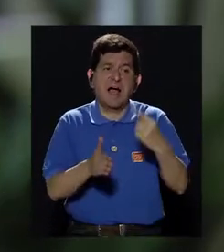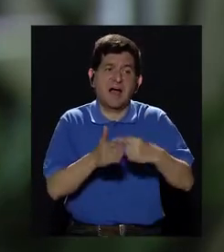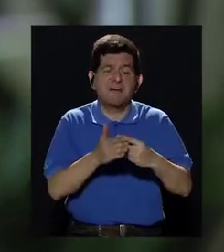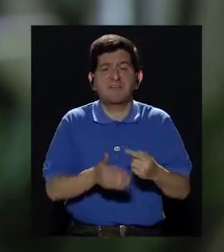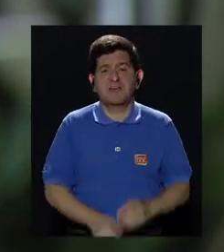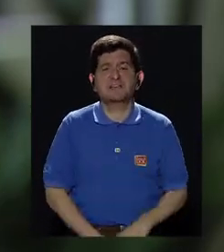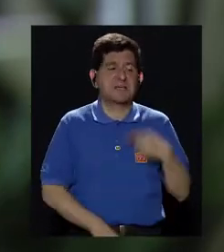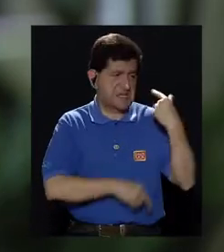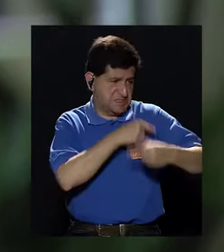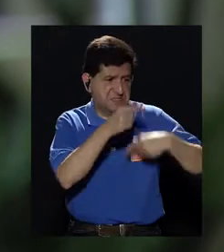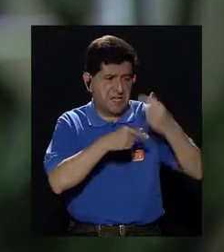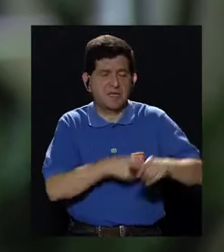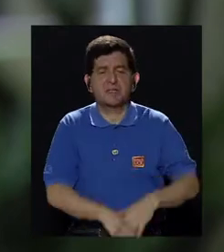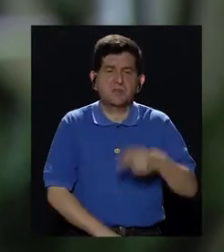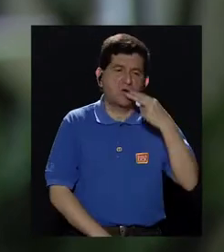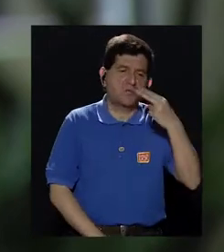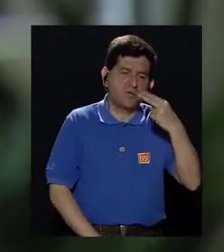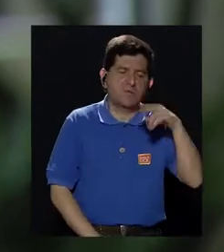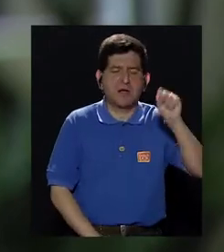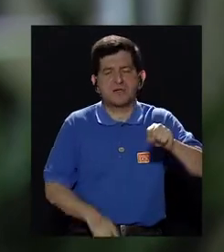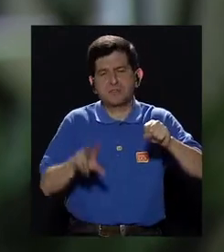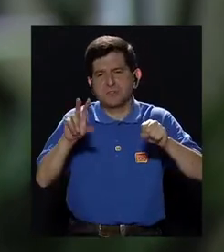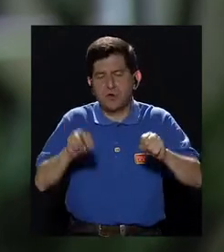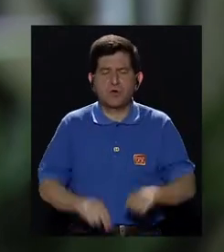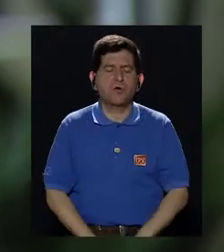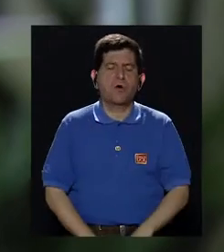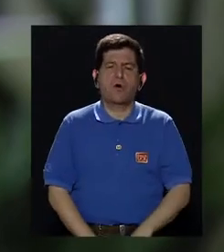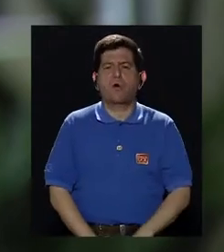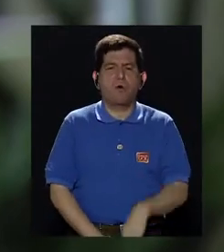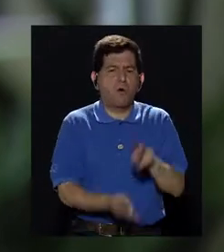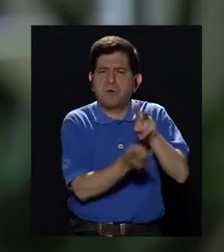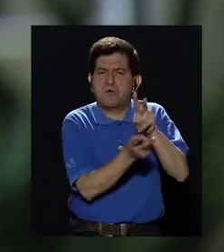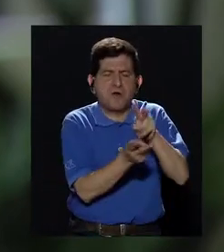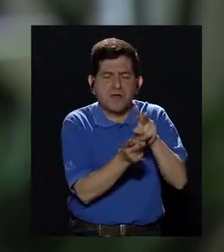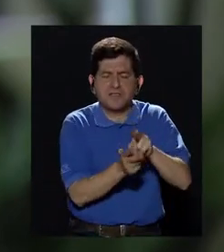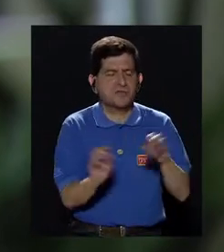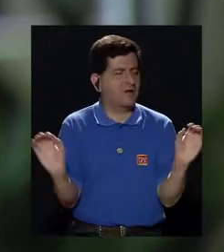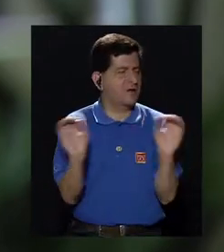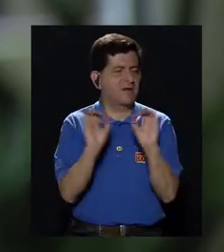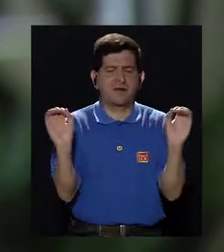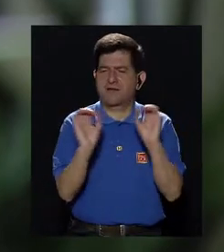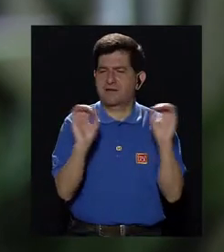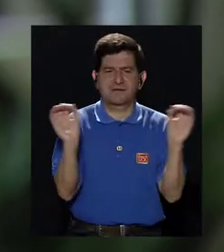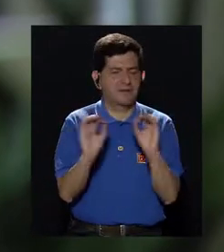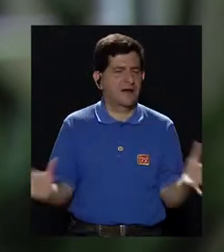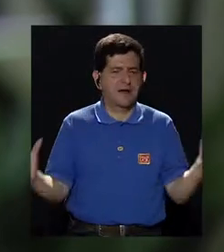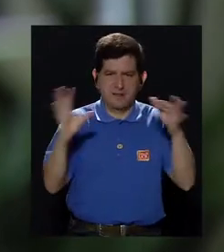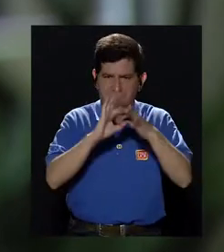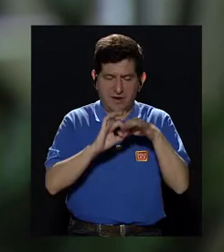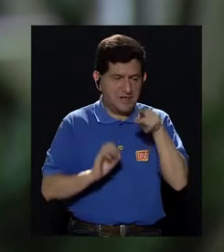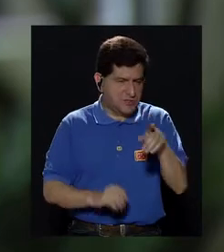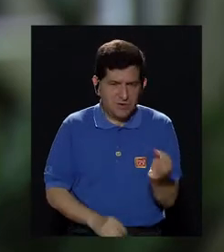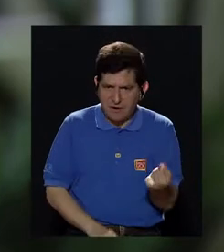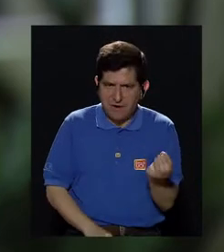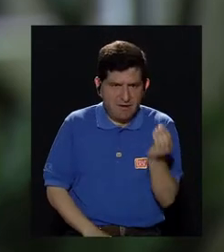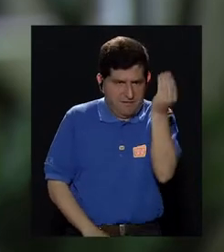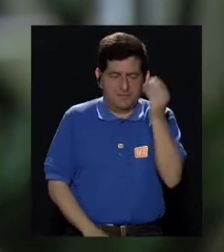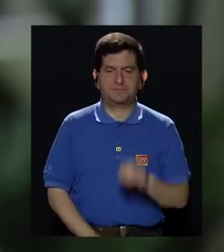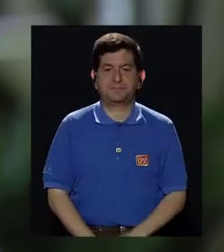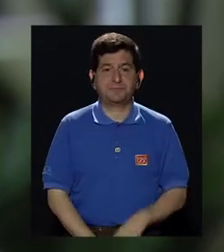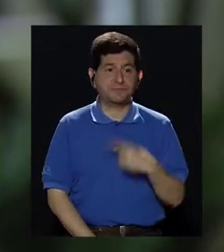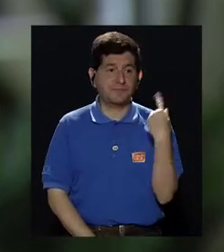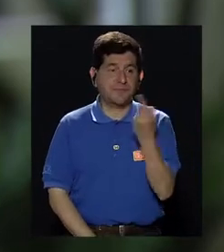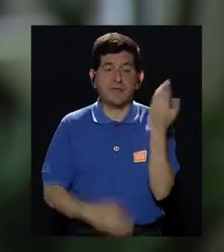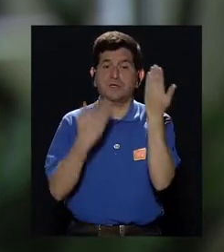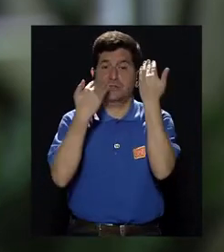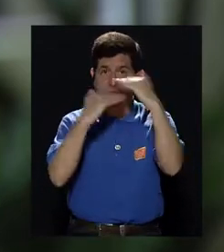genética, diríamos. Si fumo o no fumo, si tengo relaciones o no tengo relaciones, nada de eso me condiciona a que la próstata crezca. Por lo cual, lo